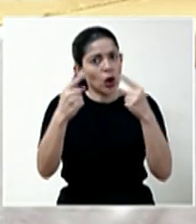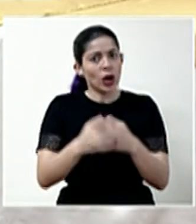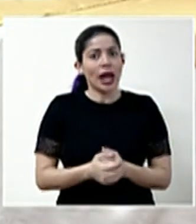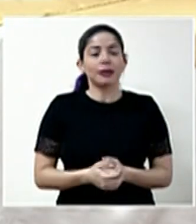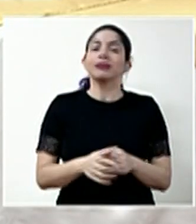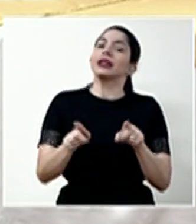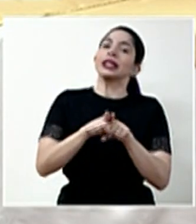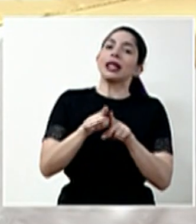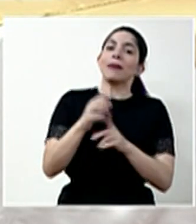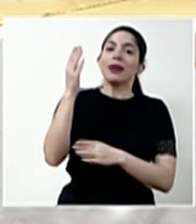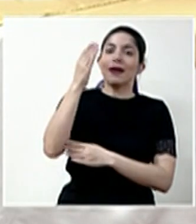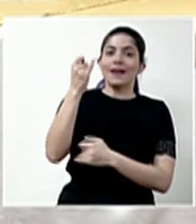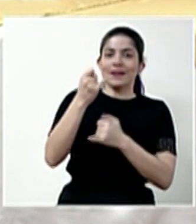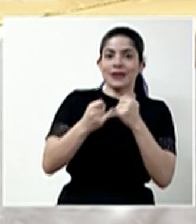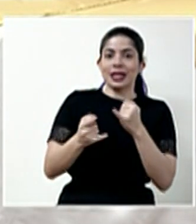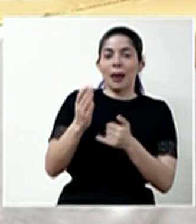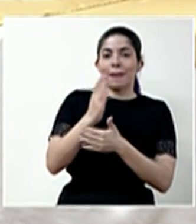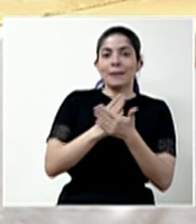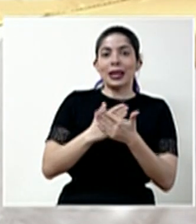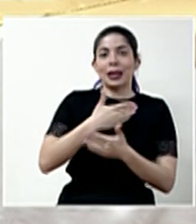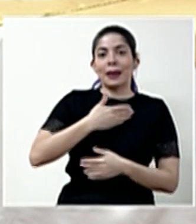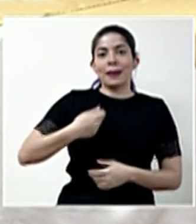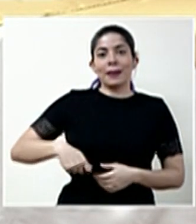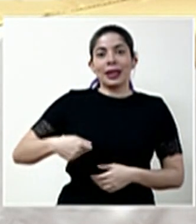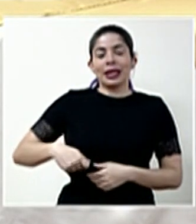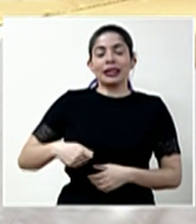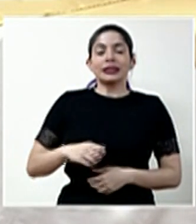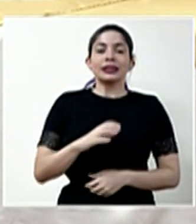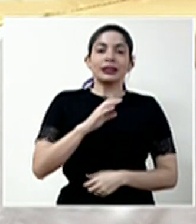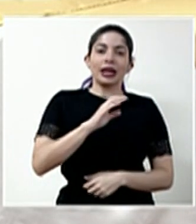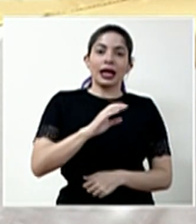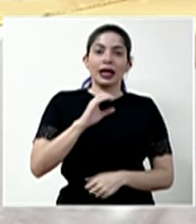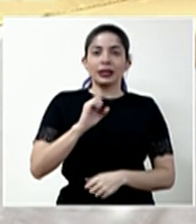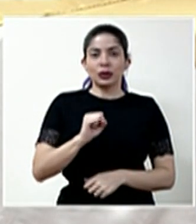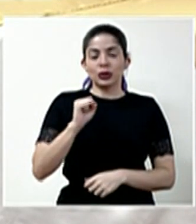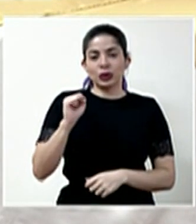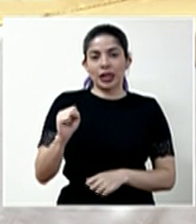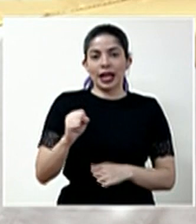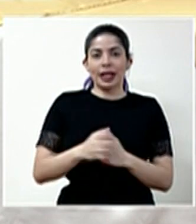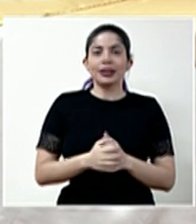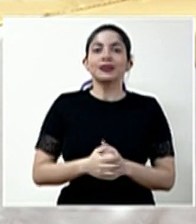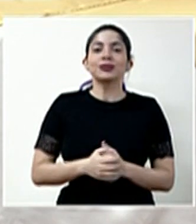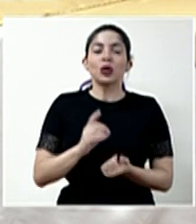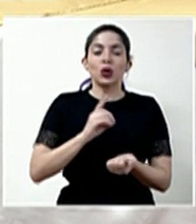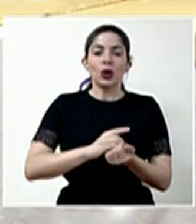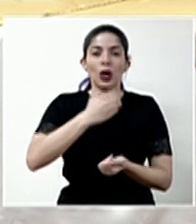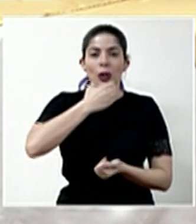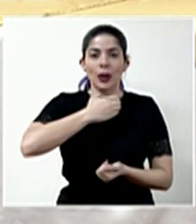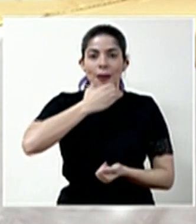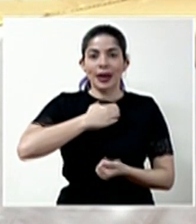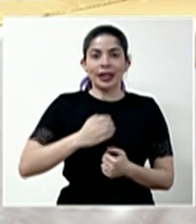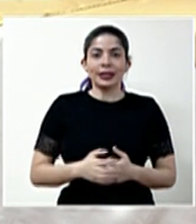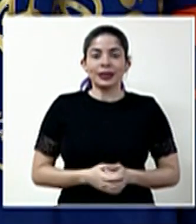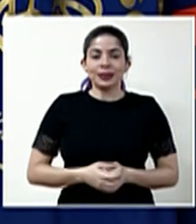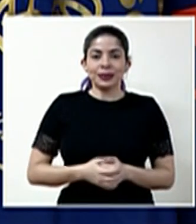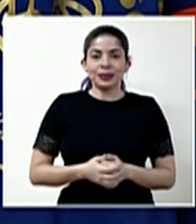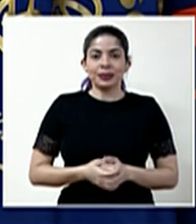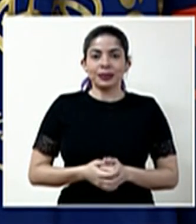Escuchamos también el mensaje final por parte del presidente ejecutivo de la Caja Costarricense de Seguro Social, el doctor Román Macaya.